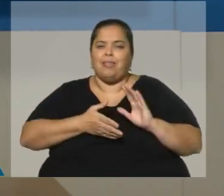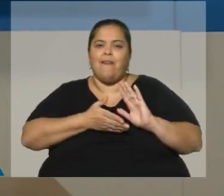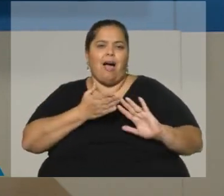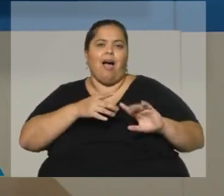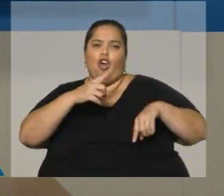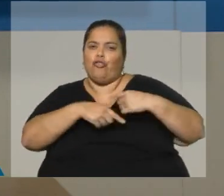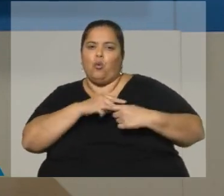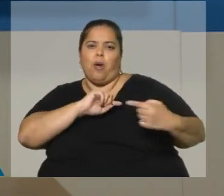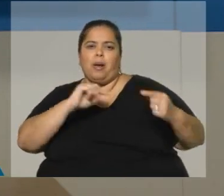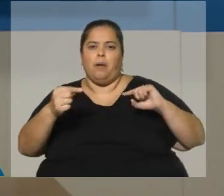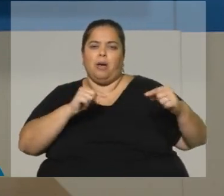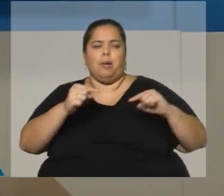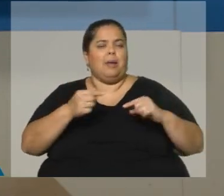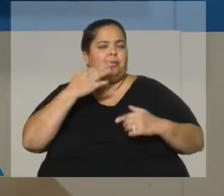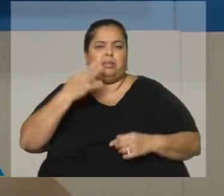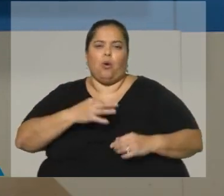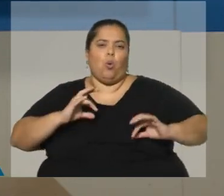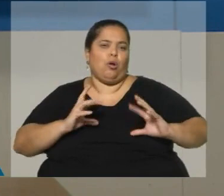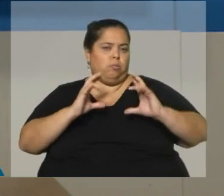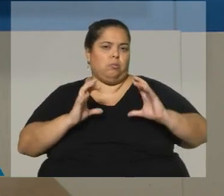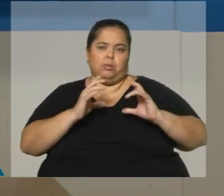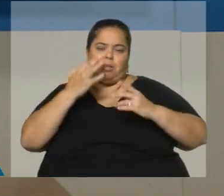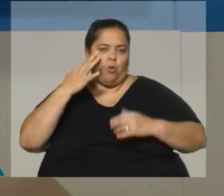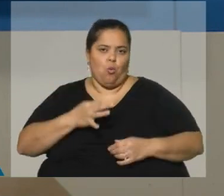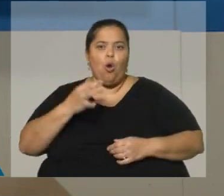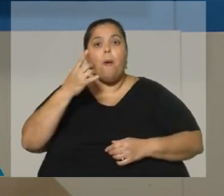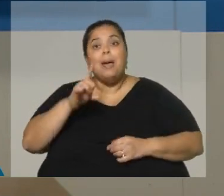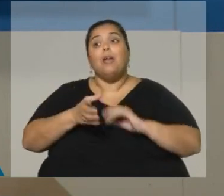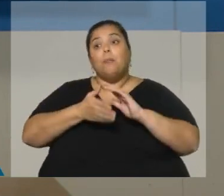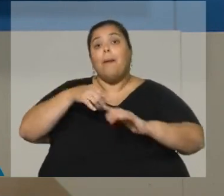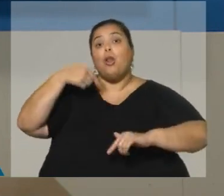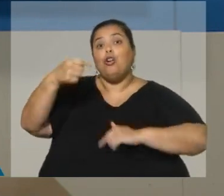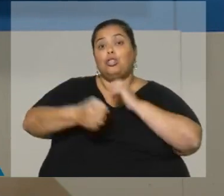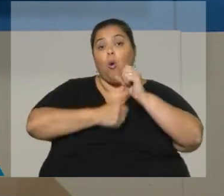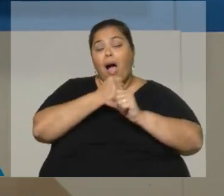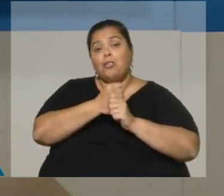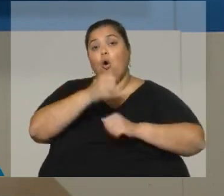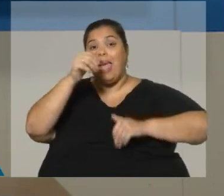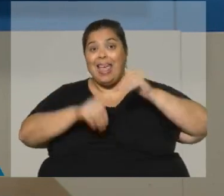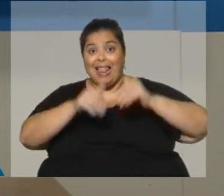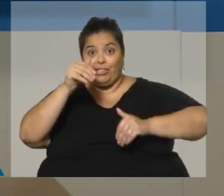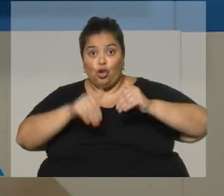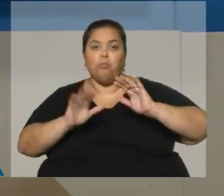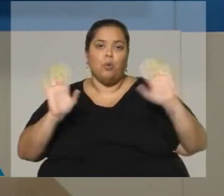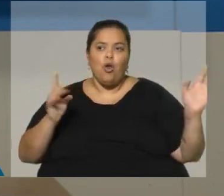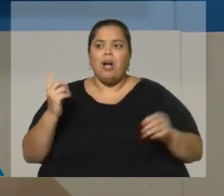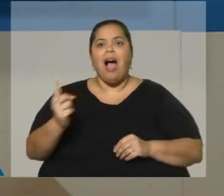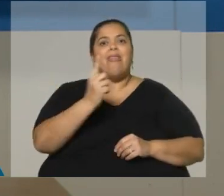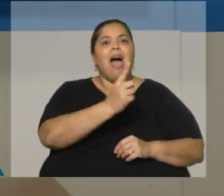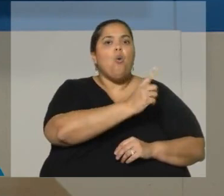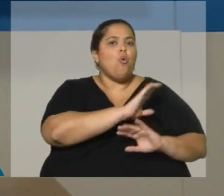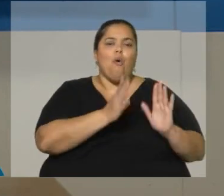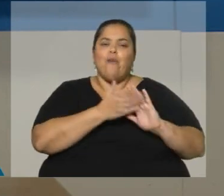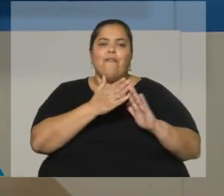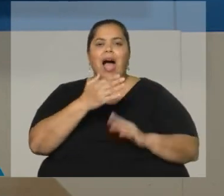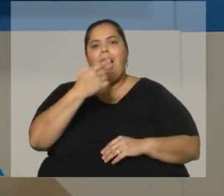que en la medida que estamos ya acercando los tiempos electorales en el año preelectoral, cada uno va a remarcar más su perfil y uno de los